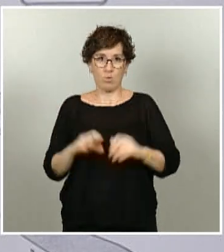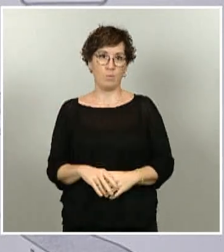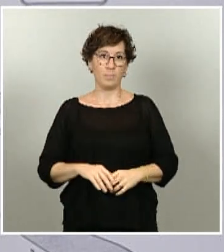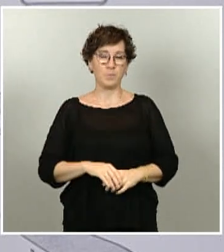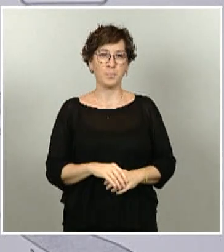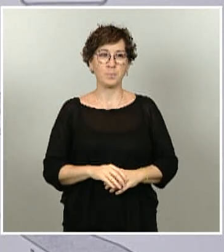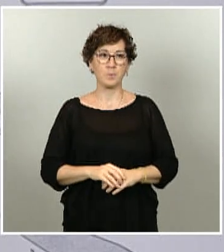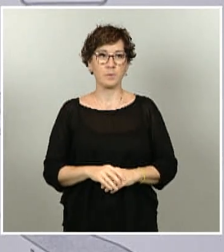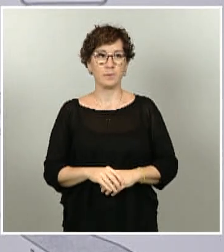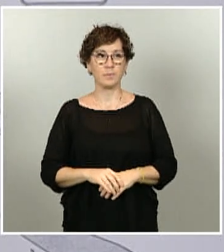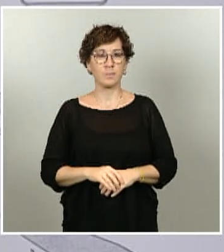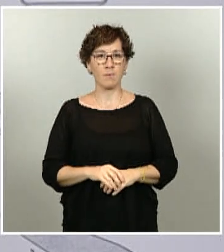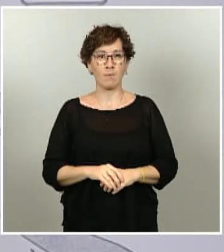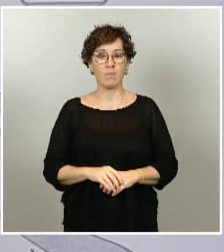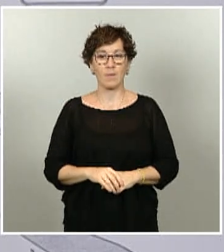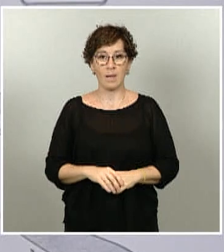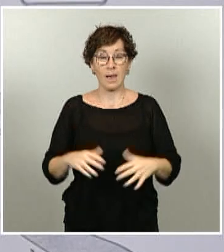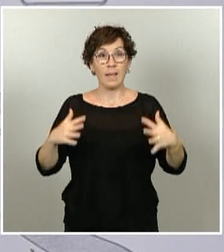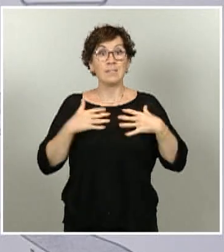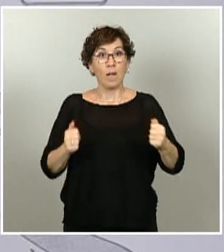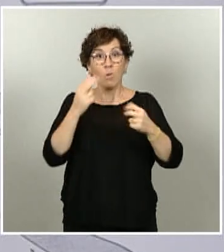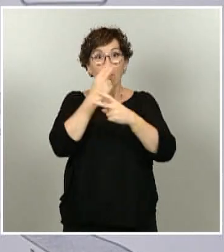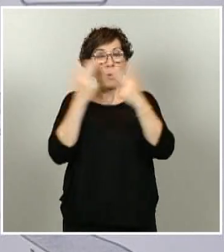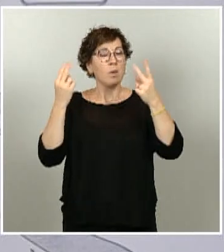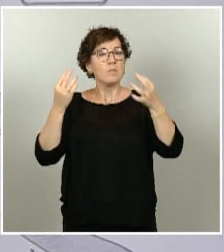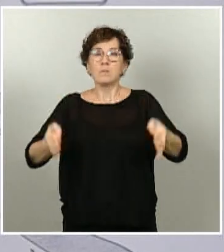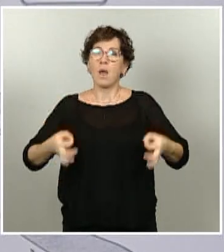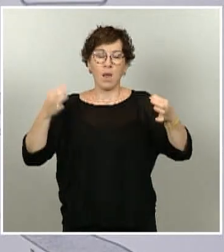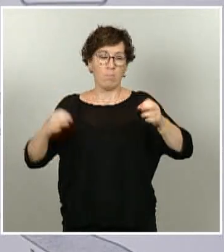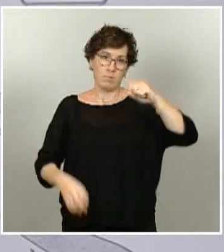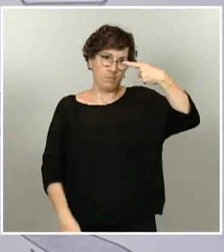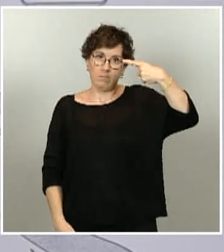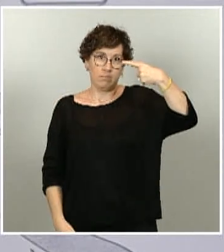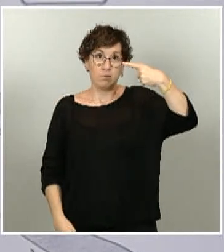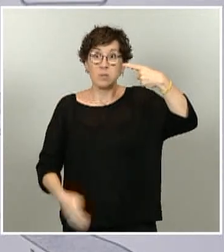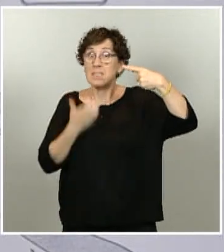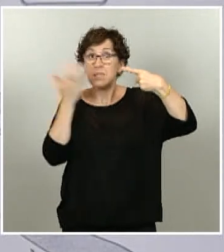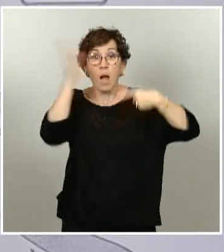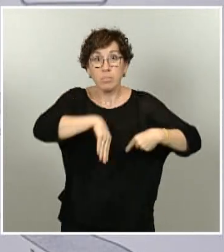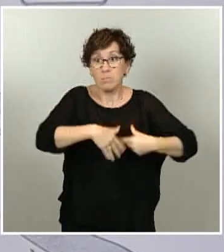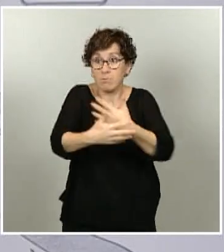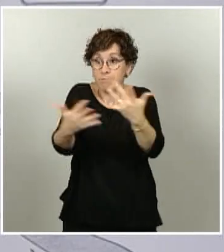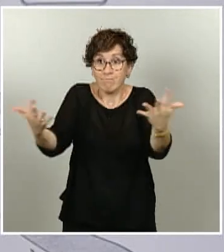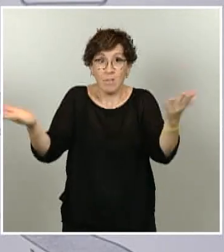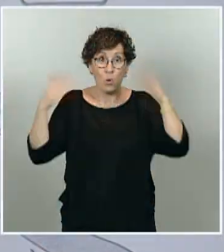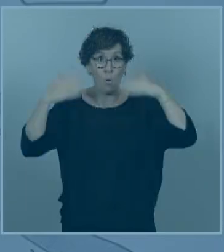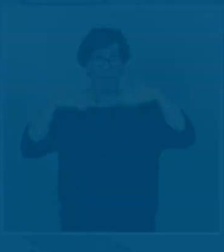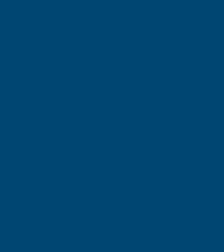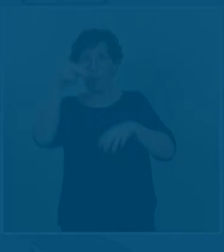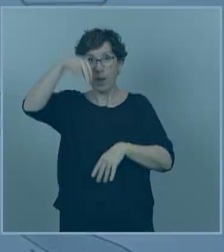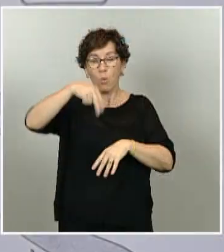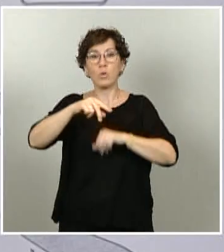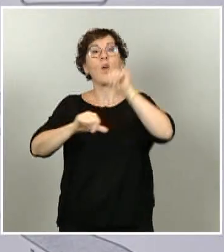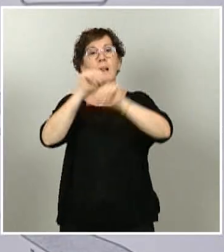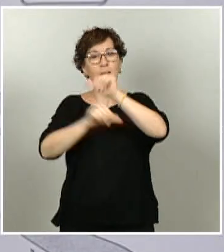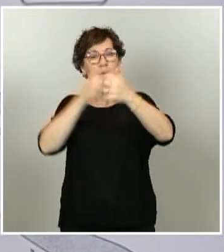La salud pública siempre es lo primero, porque sin ella no hay nada más y el estado de alarma, en consecuencia, es quien lo garantiza.